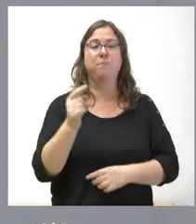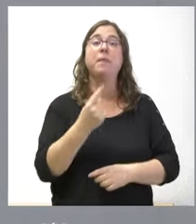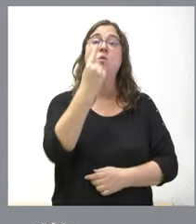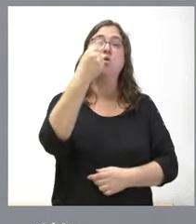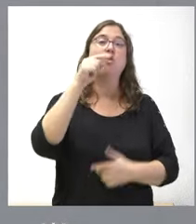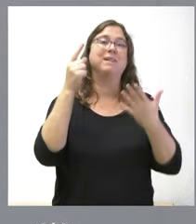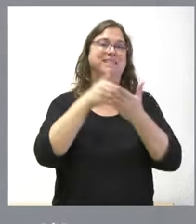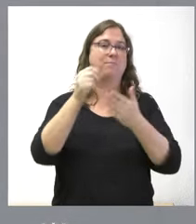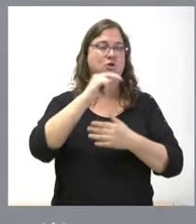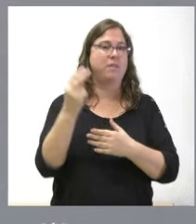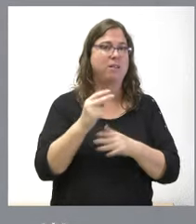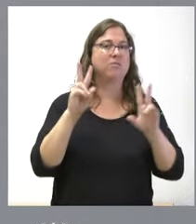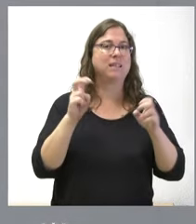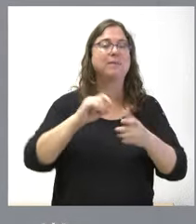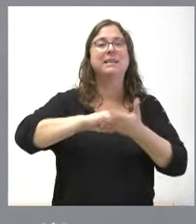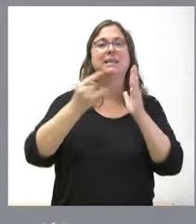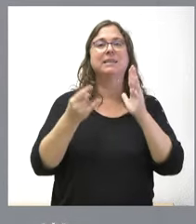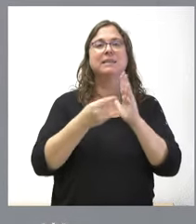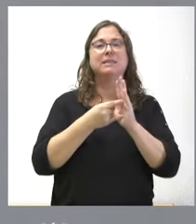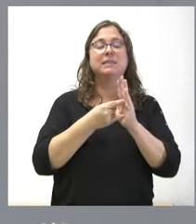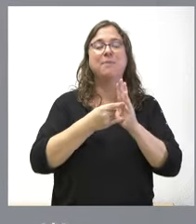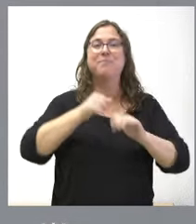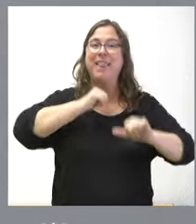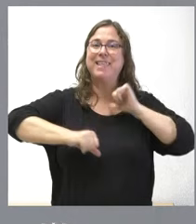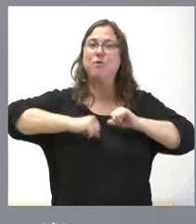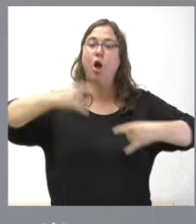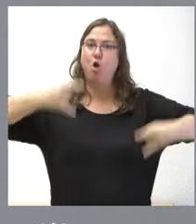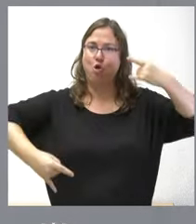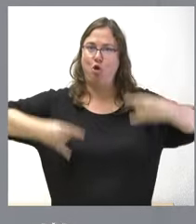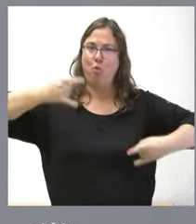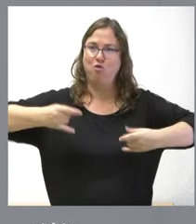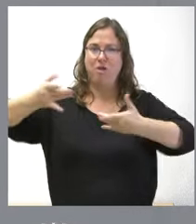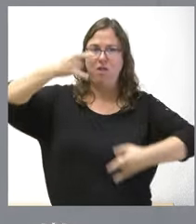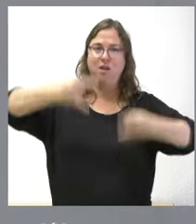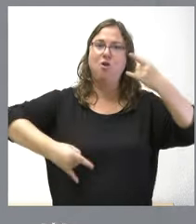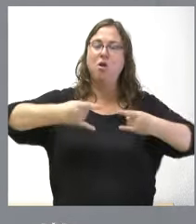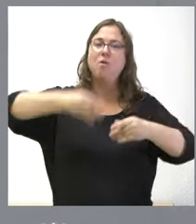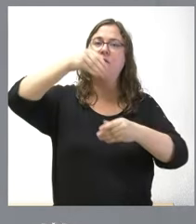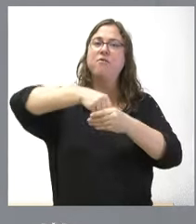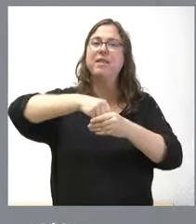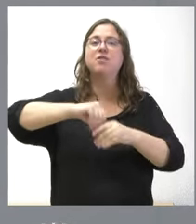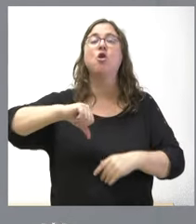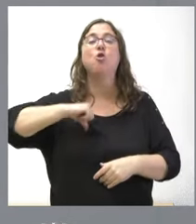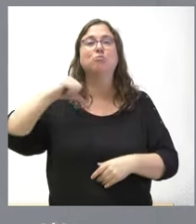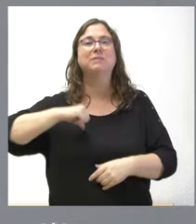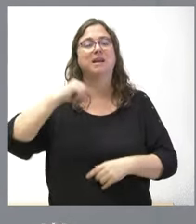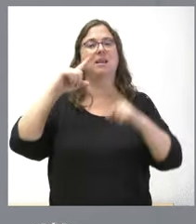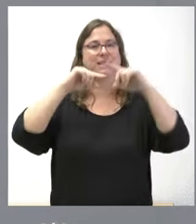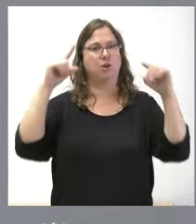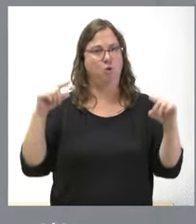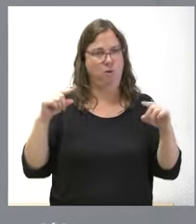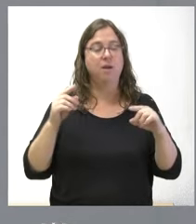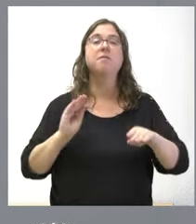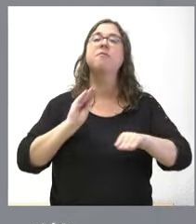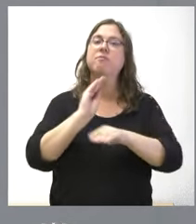de euros para el sistema de cirugía robótica asistida destinado al complejo asistencial de Segovia. También se financia con